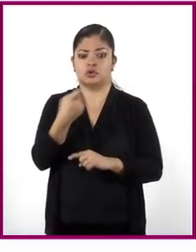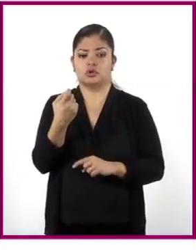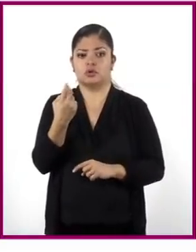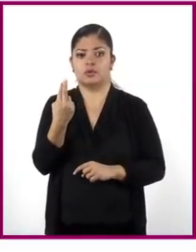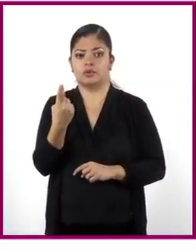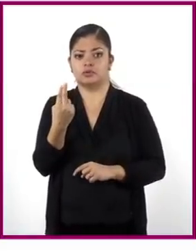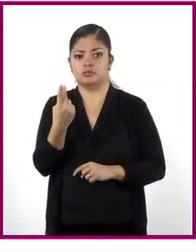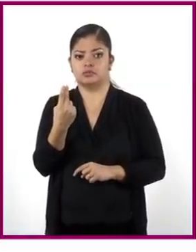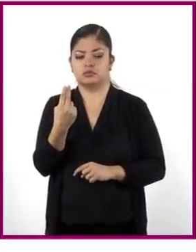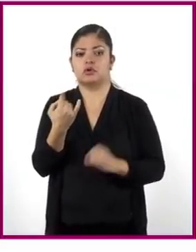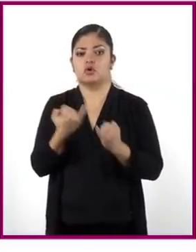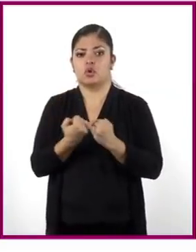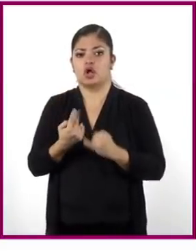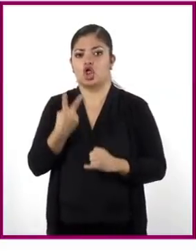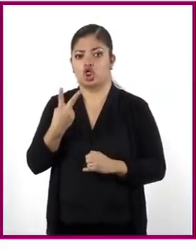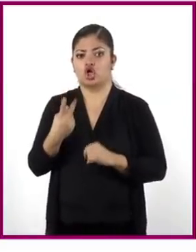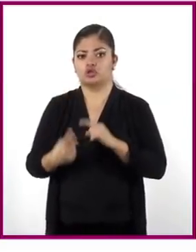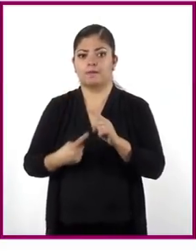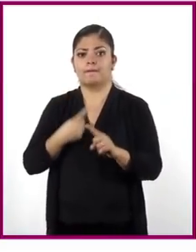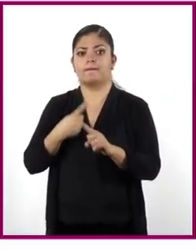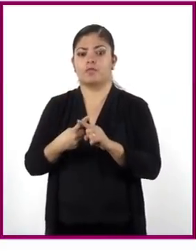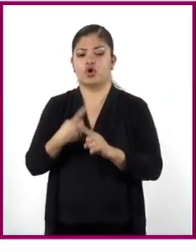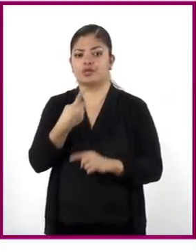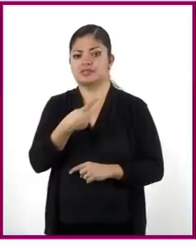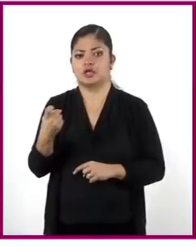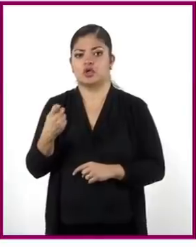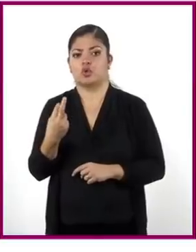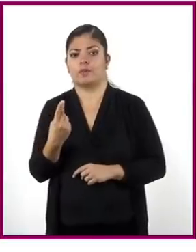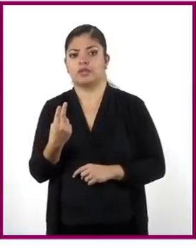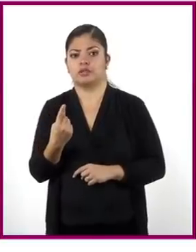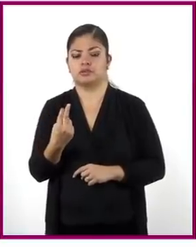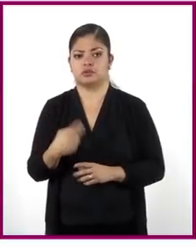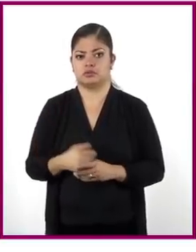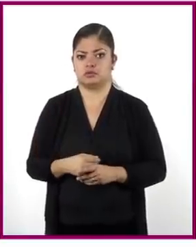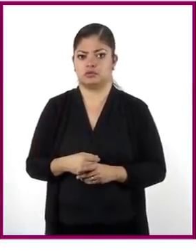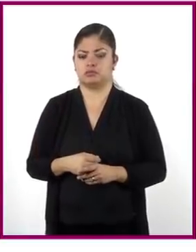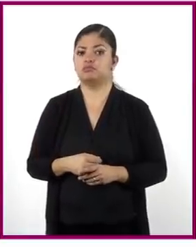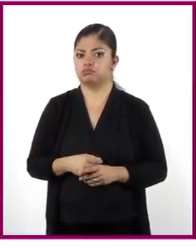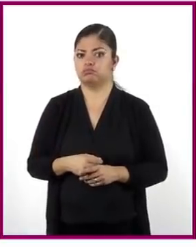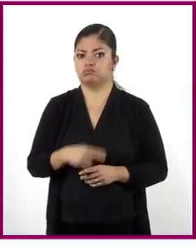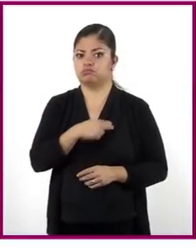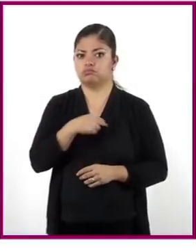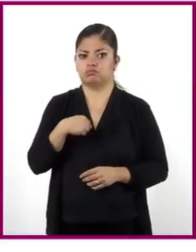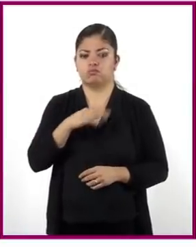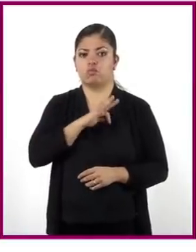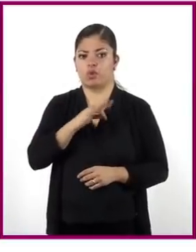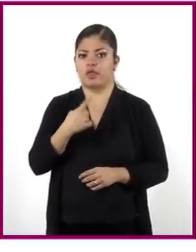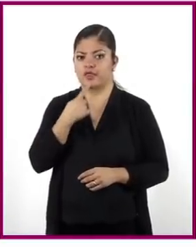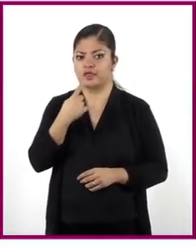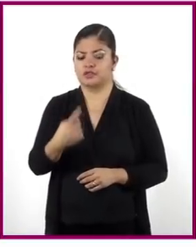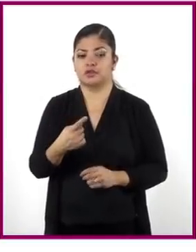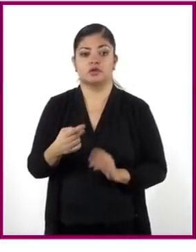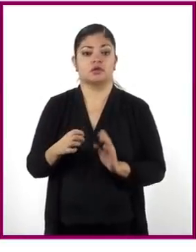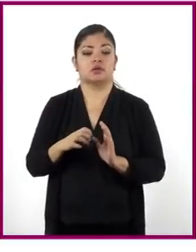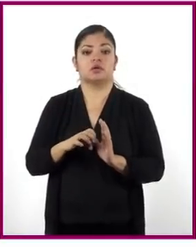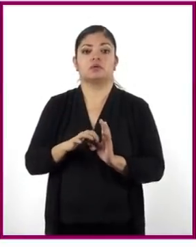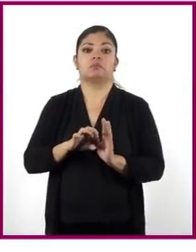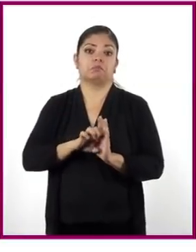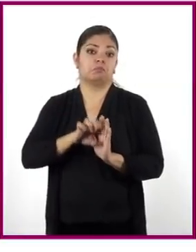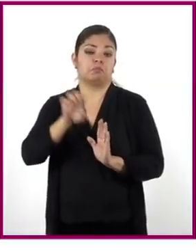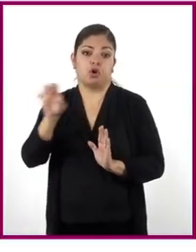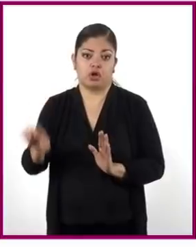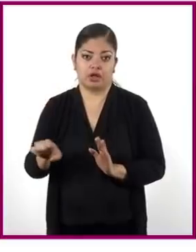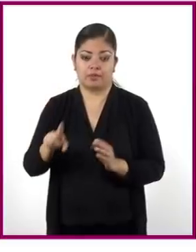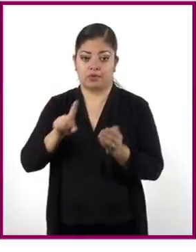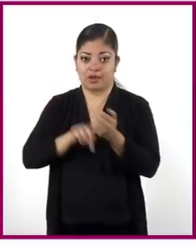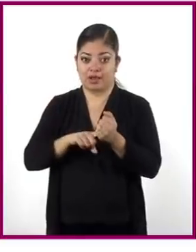y al 2 lo estamos multiplicando por 125. De hecho, podríamos decir lo siguiente, podríamos decir que